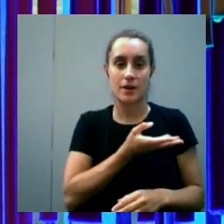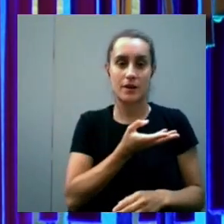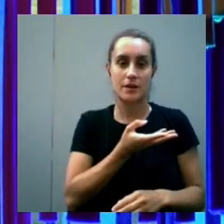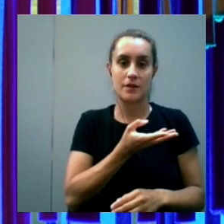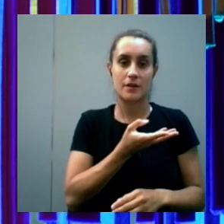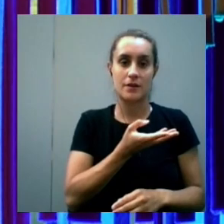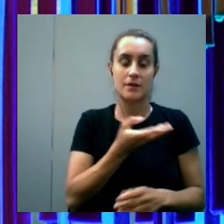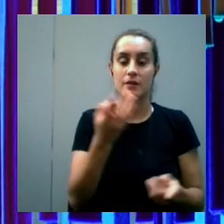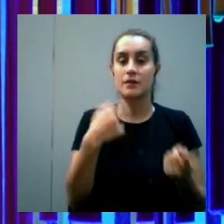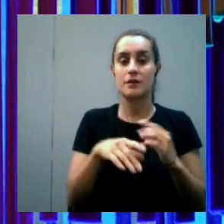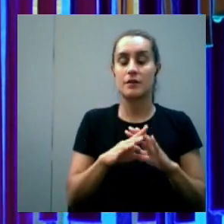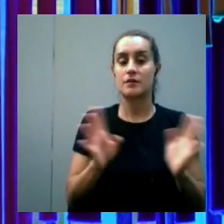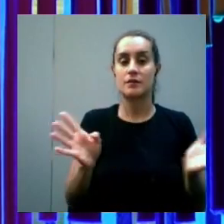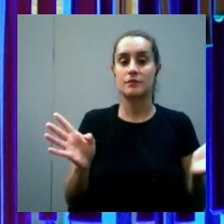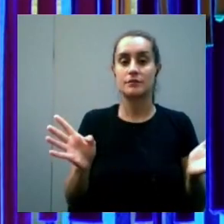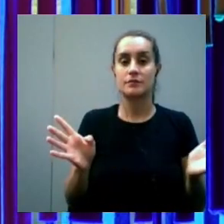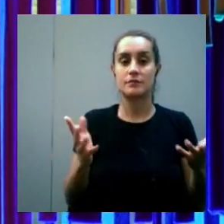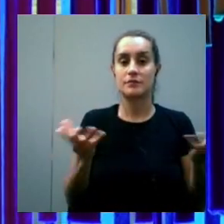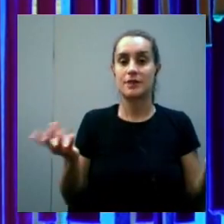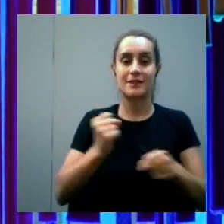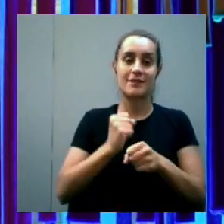y bueno a trabajar